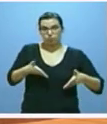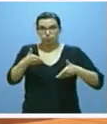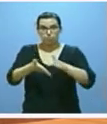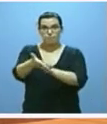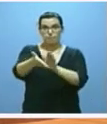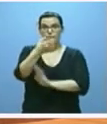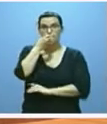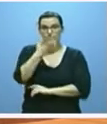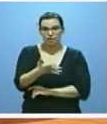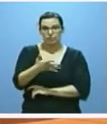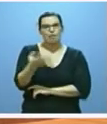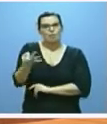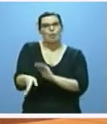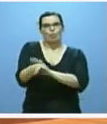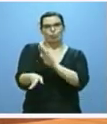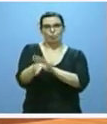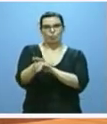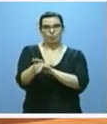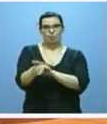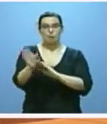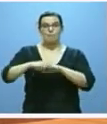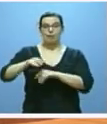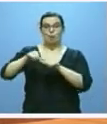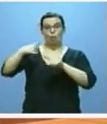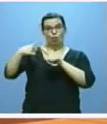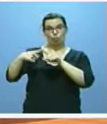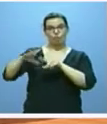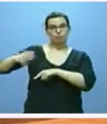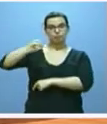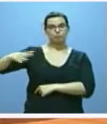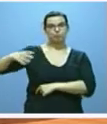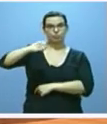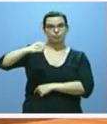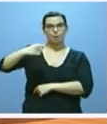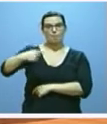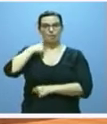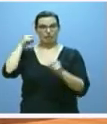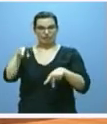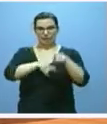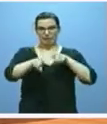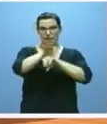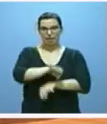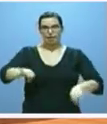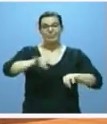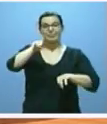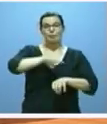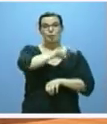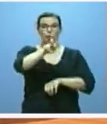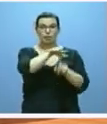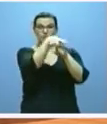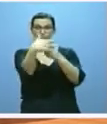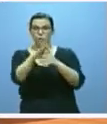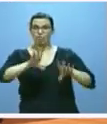para no perder lo ya logrado y para mejorar otras muchas realidades con las que no podemos, como digo,